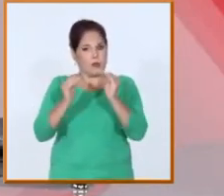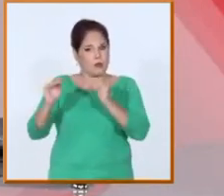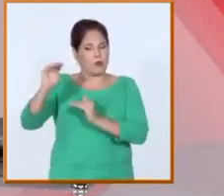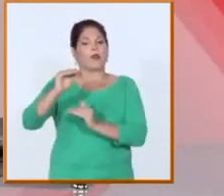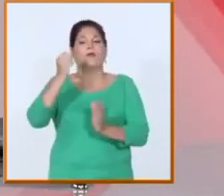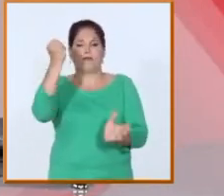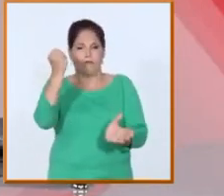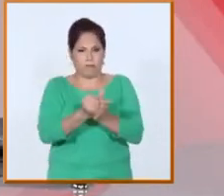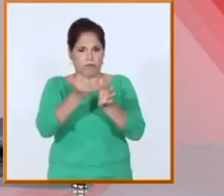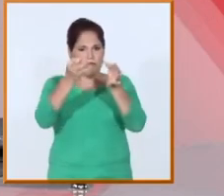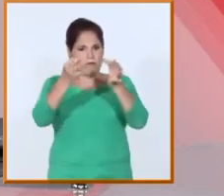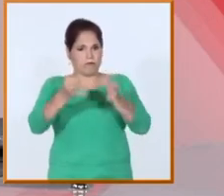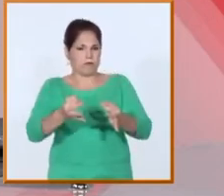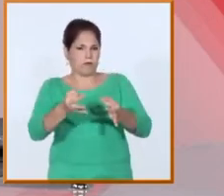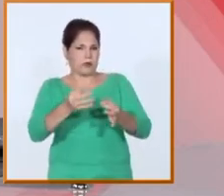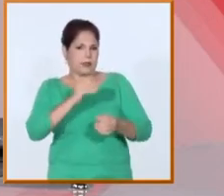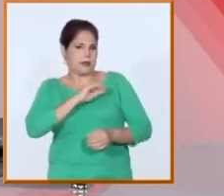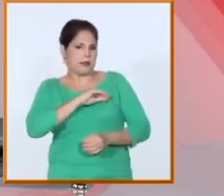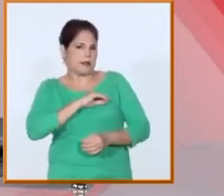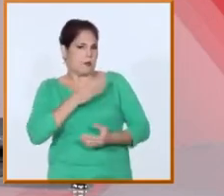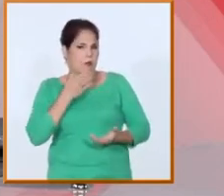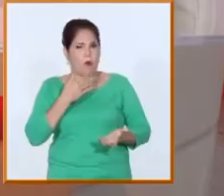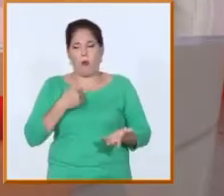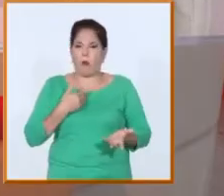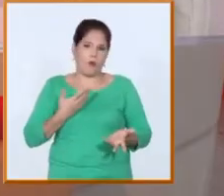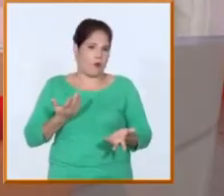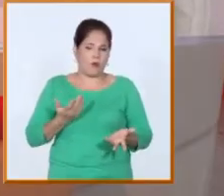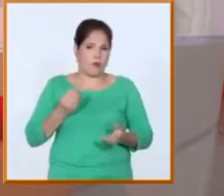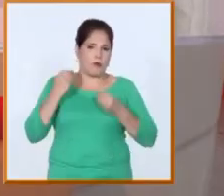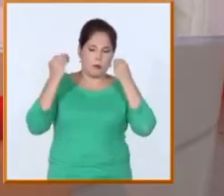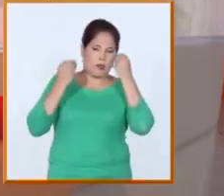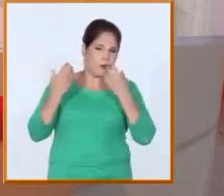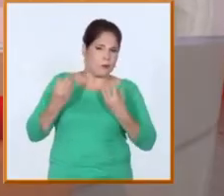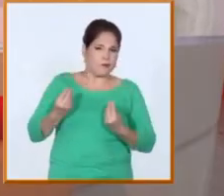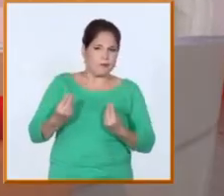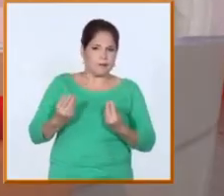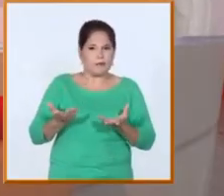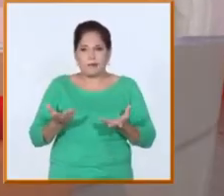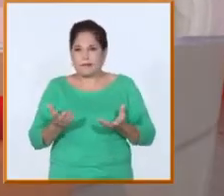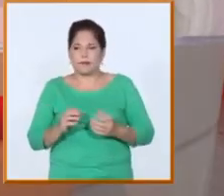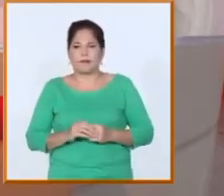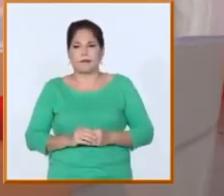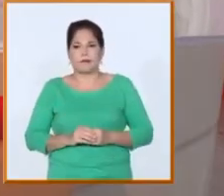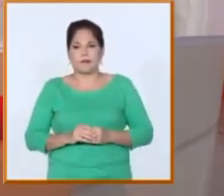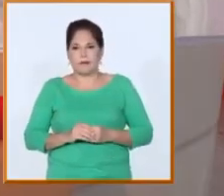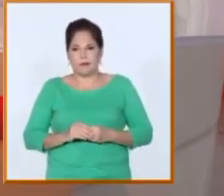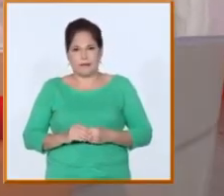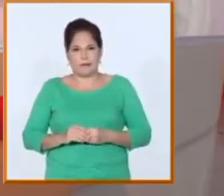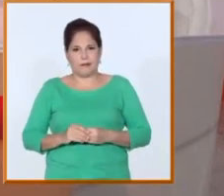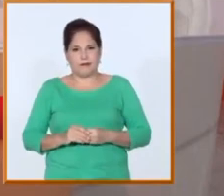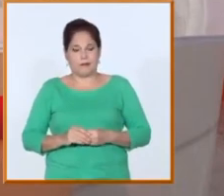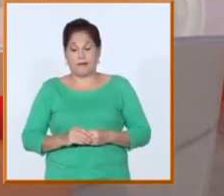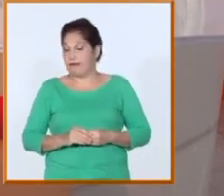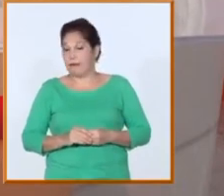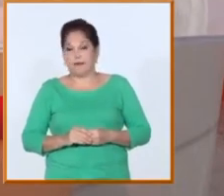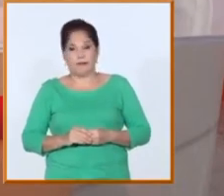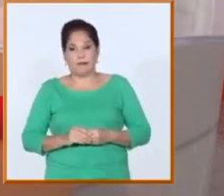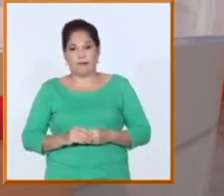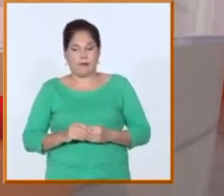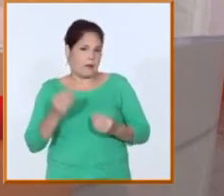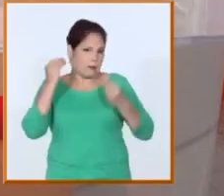ministro de educación superior, ¿cuáles fueron los primeros pensamientos de Huarte? ¿Qué se le puso delante de los ojos?